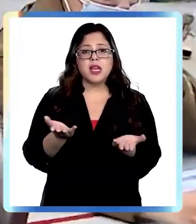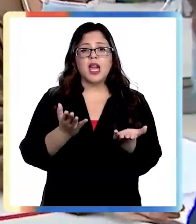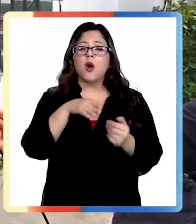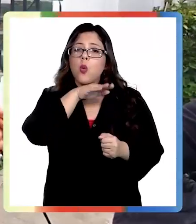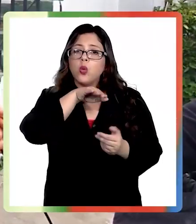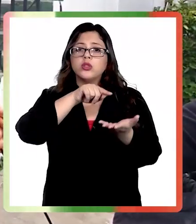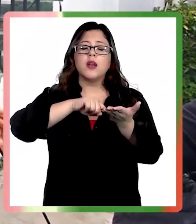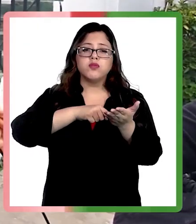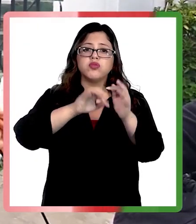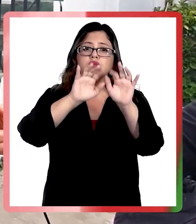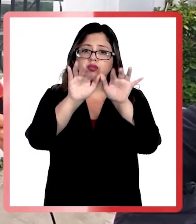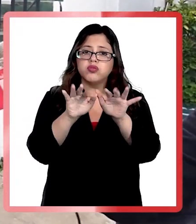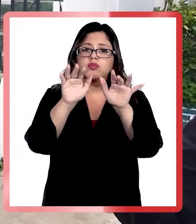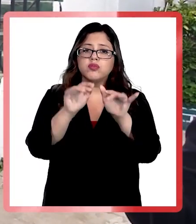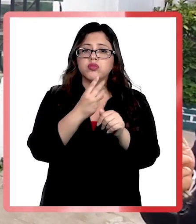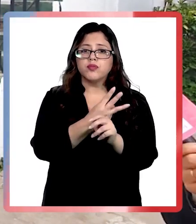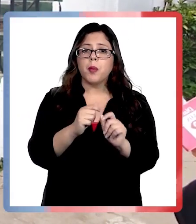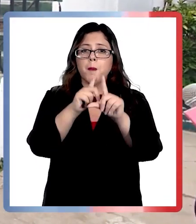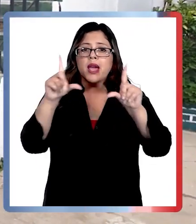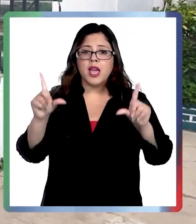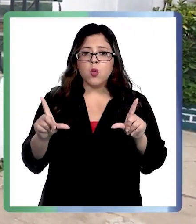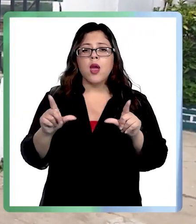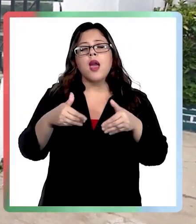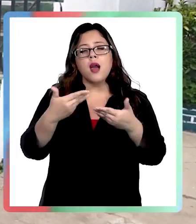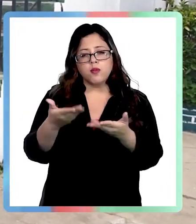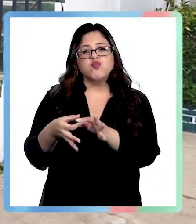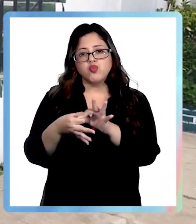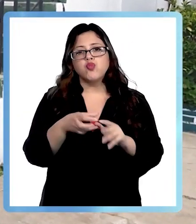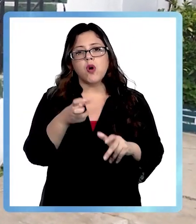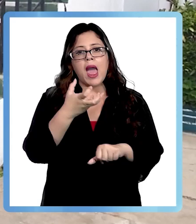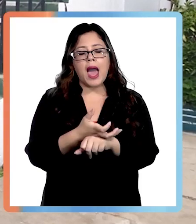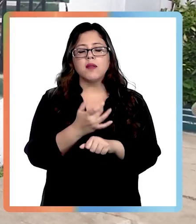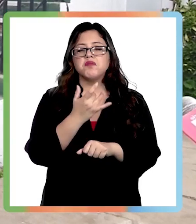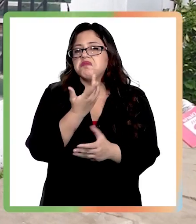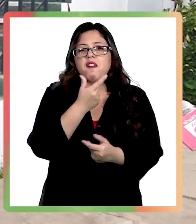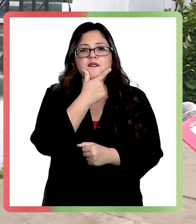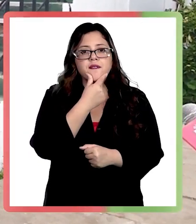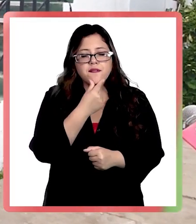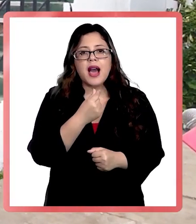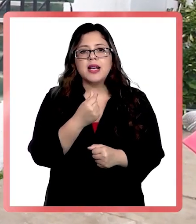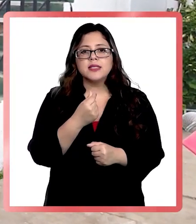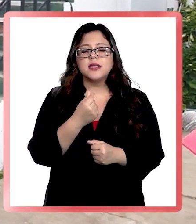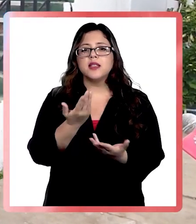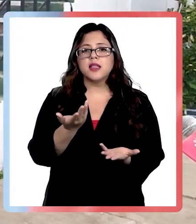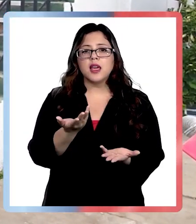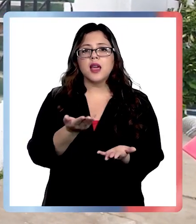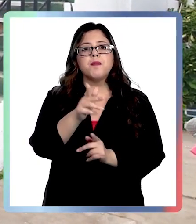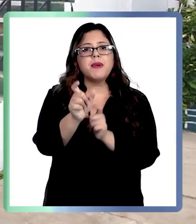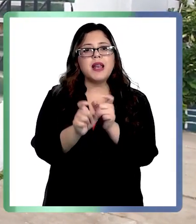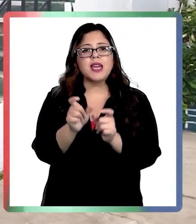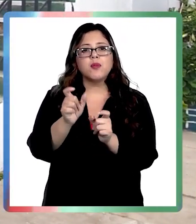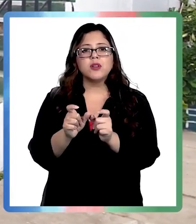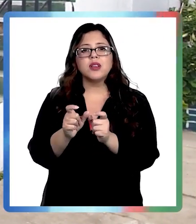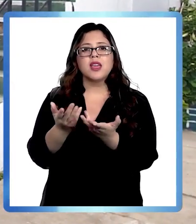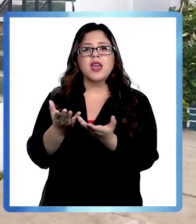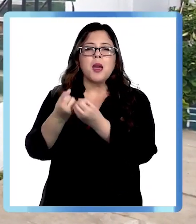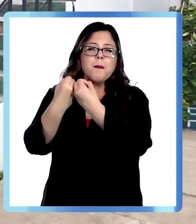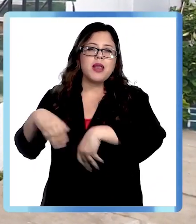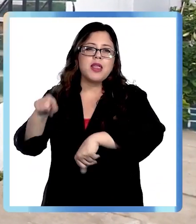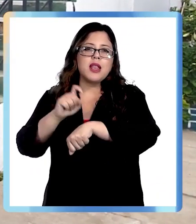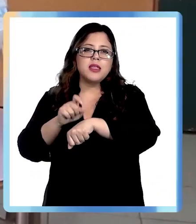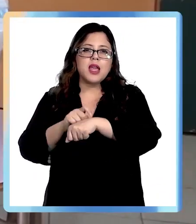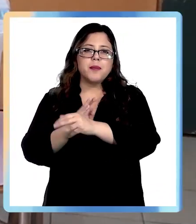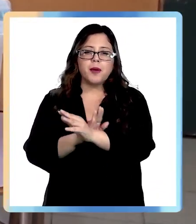ingresar a la página, está dispuesto para ello, es súper simple y súper amigable para que cada persona evite y pierda tiempo en cada cuartel de